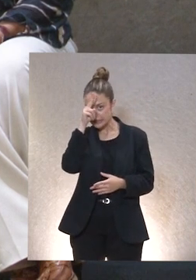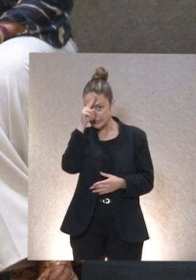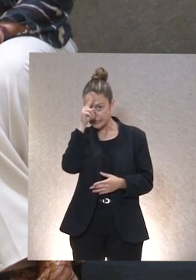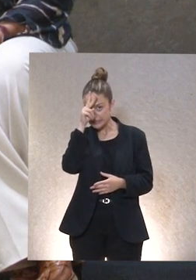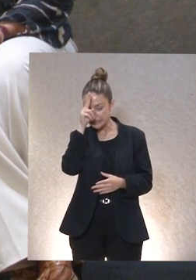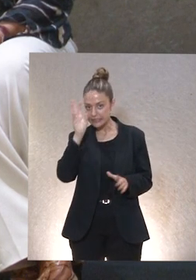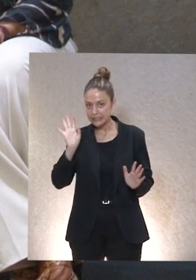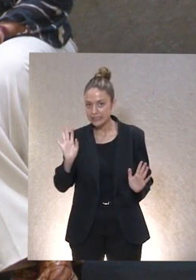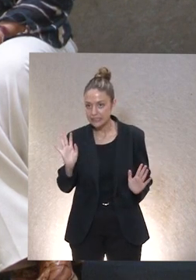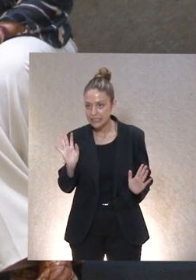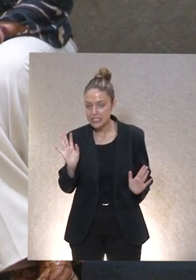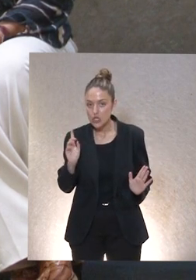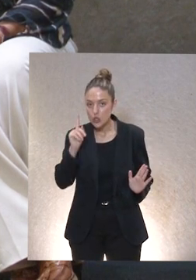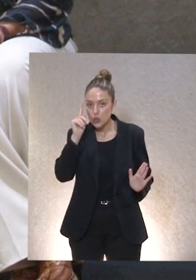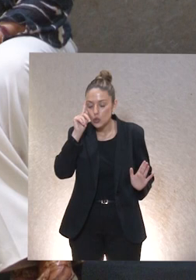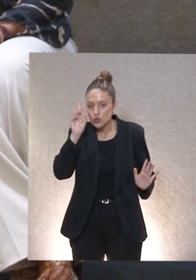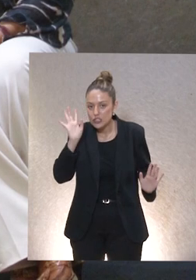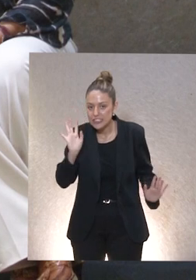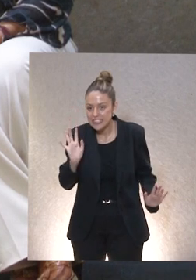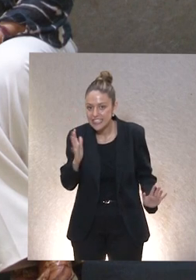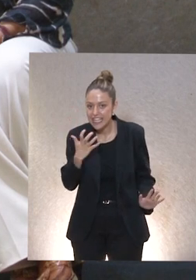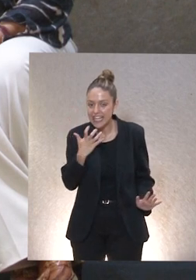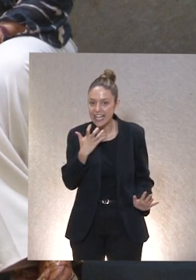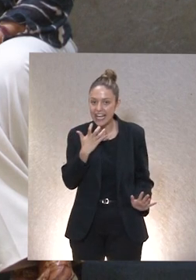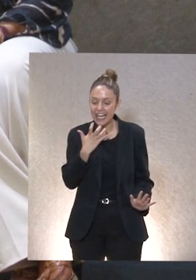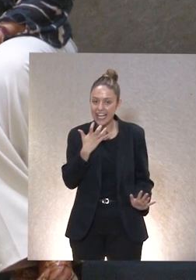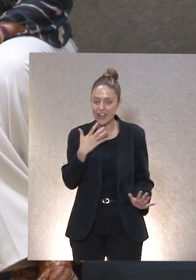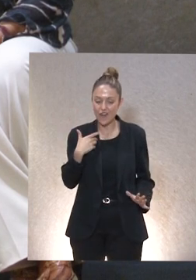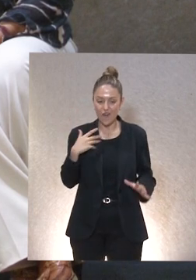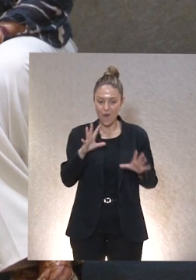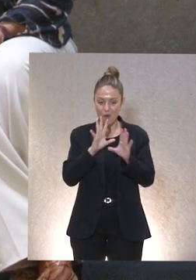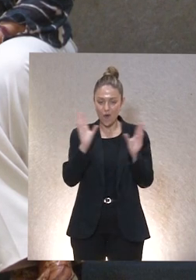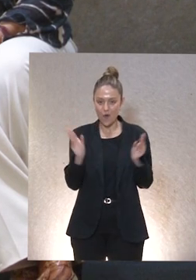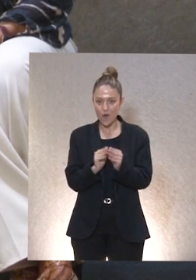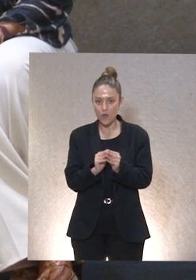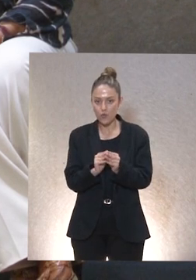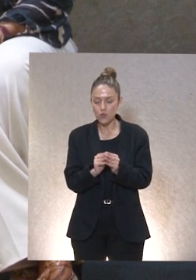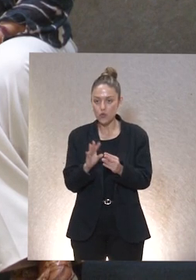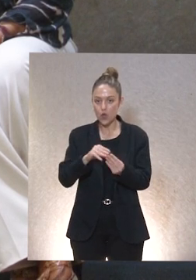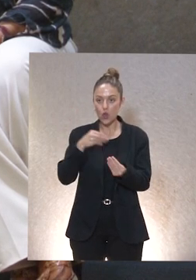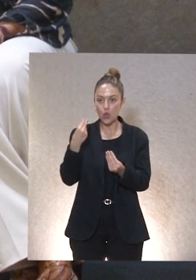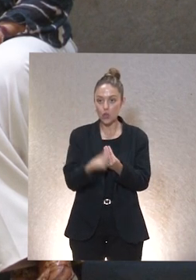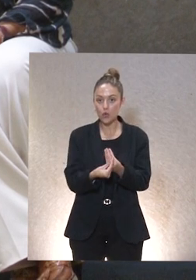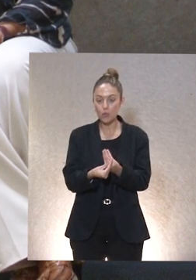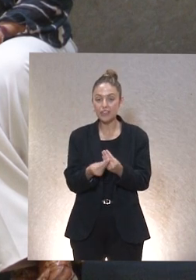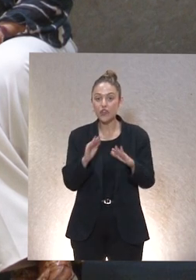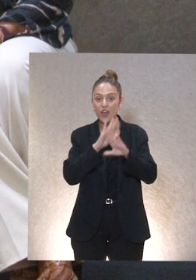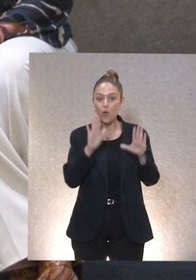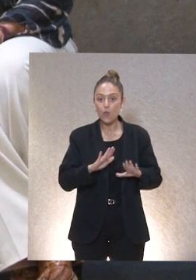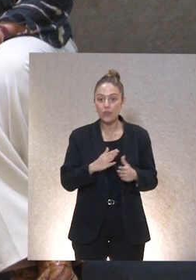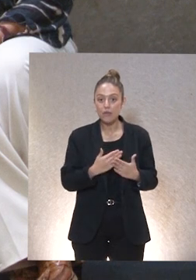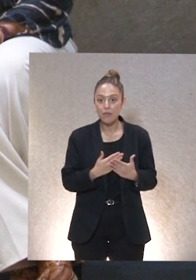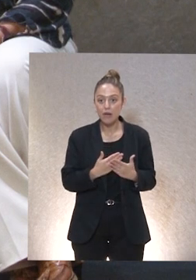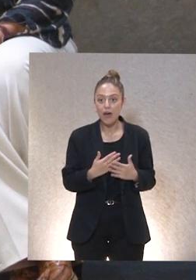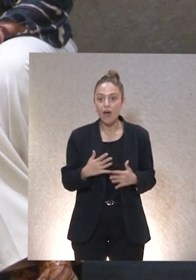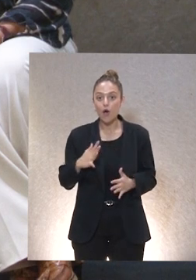si... Incluso he llegado a la conclusión de, en un documento de mis últimas voluntades, poner que